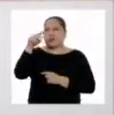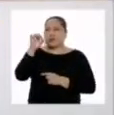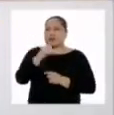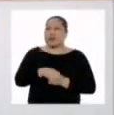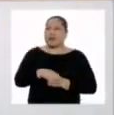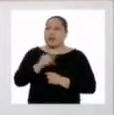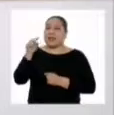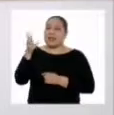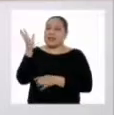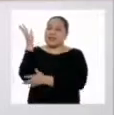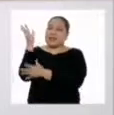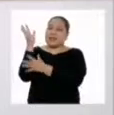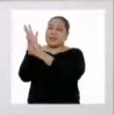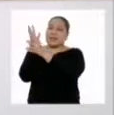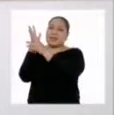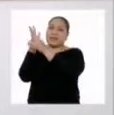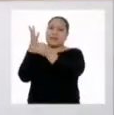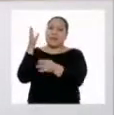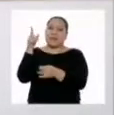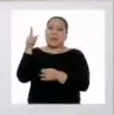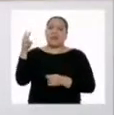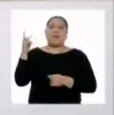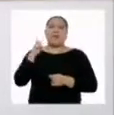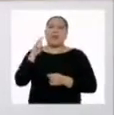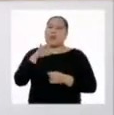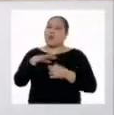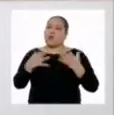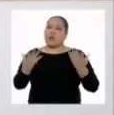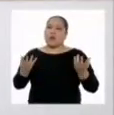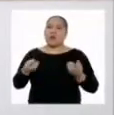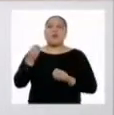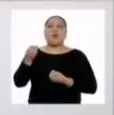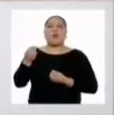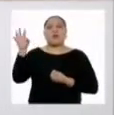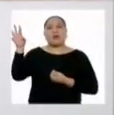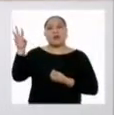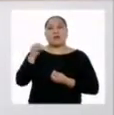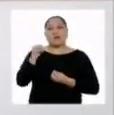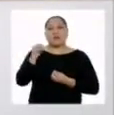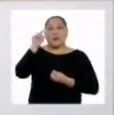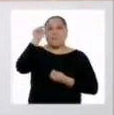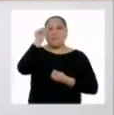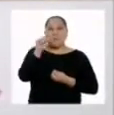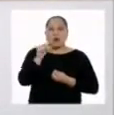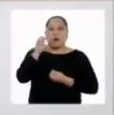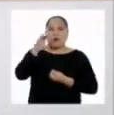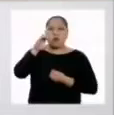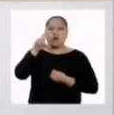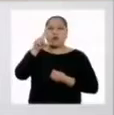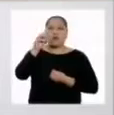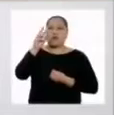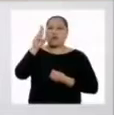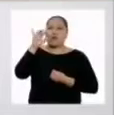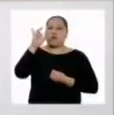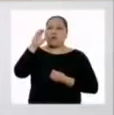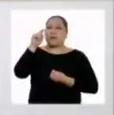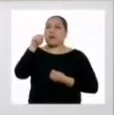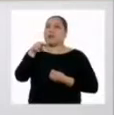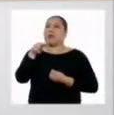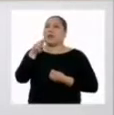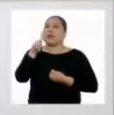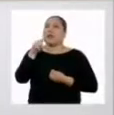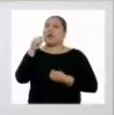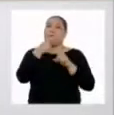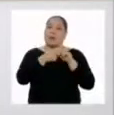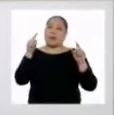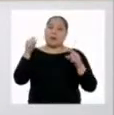En esas hojas el verde no predomina, porque concentran una menor cantidad de clorofila. Aún así,